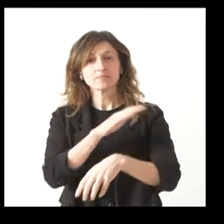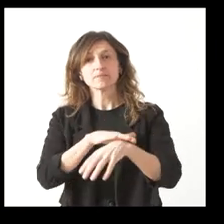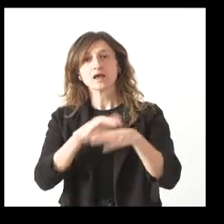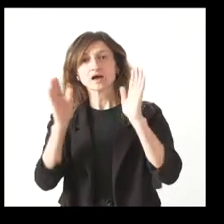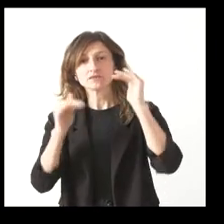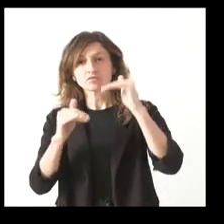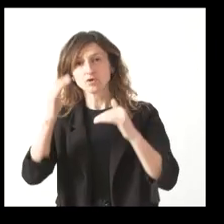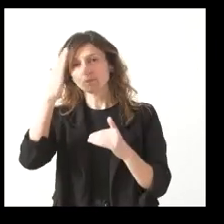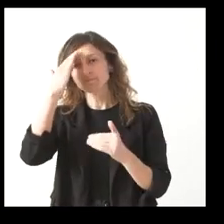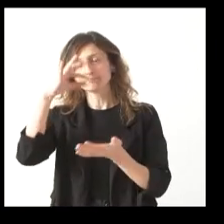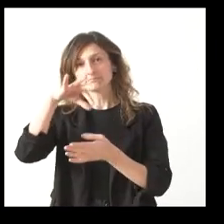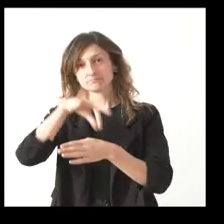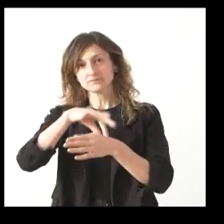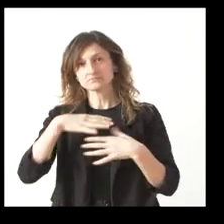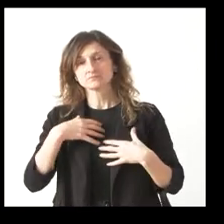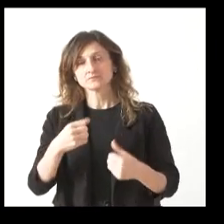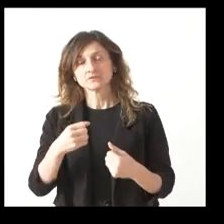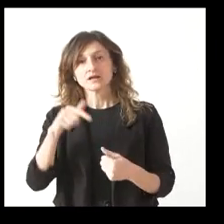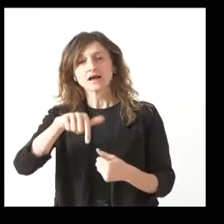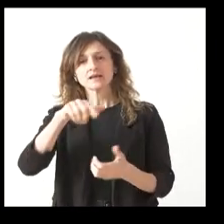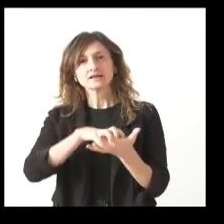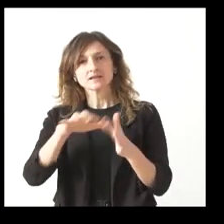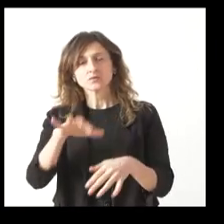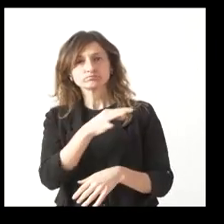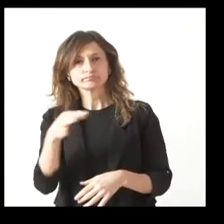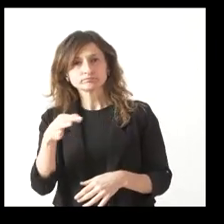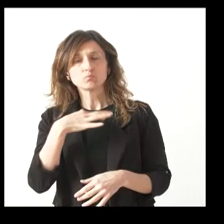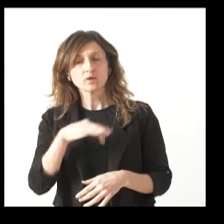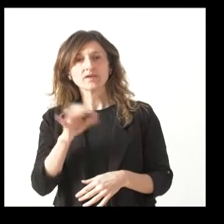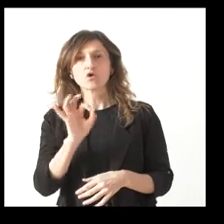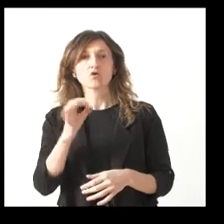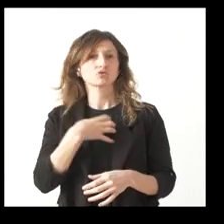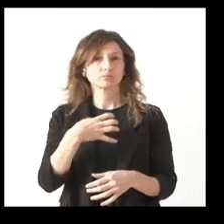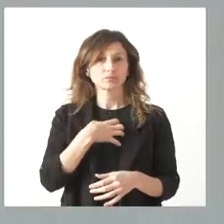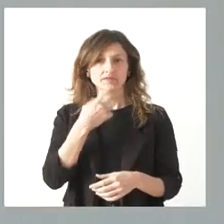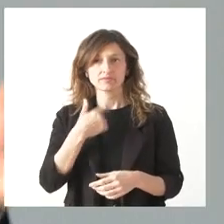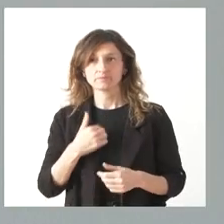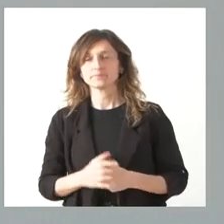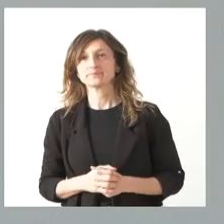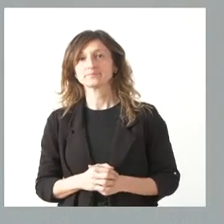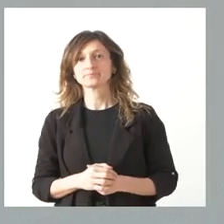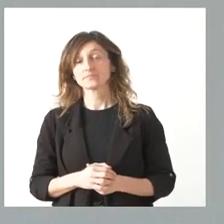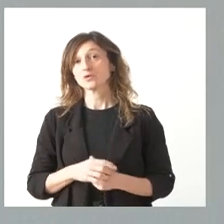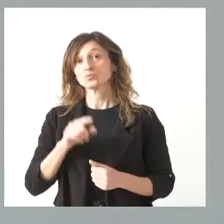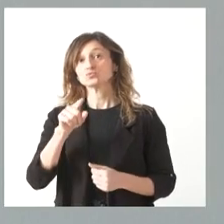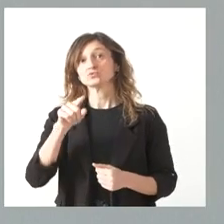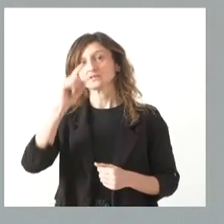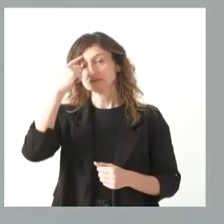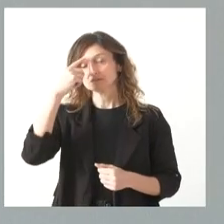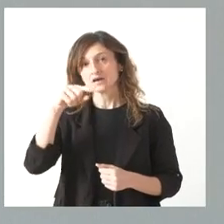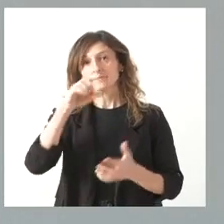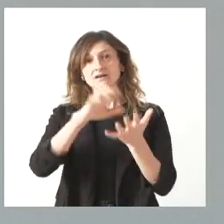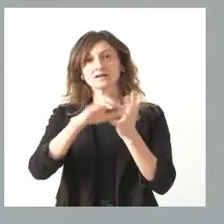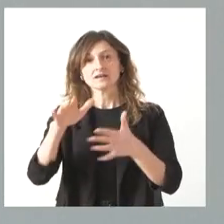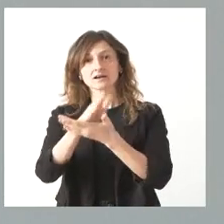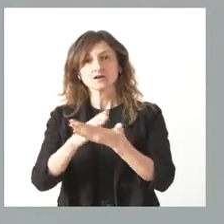primaria. No sé si esa vía en Castilla y León es factible o está descartada totalmente. Bueno, ustedes saben que Castilla y León es una